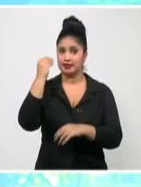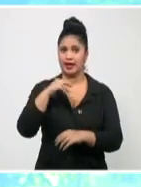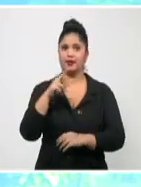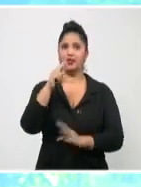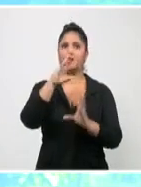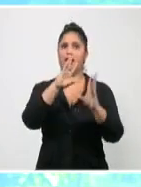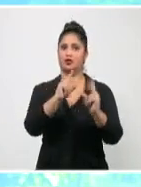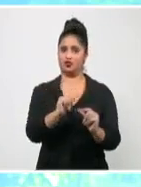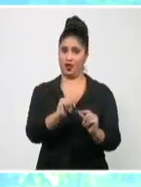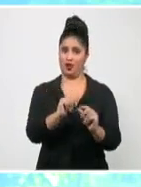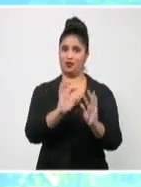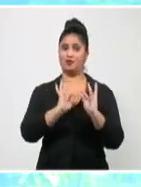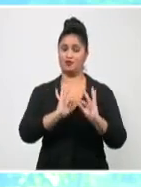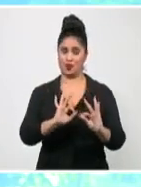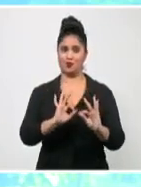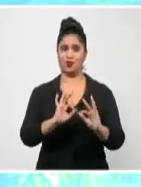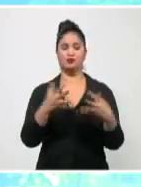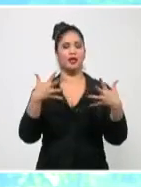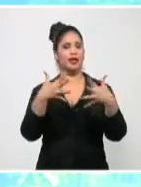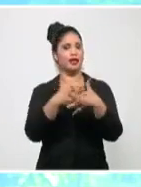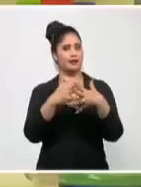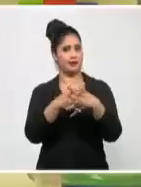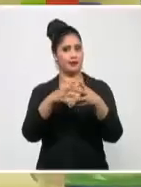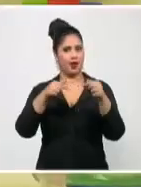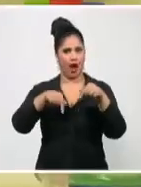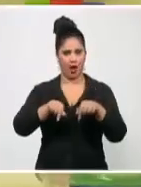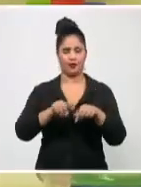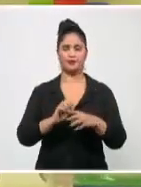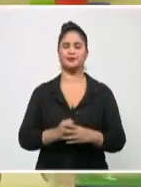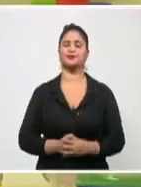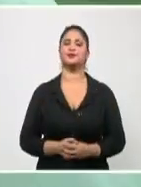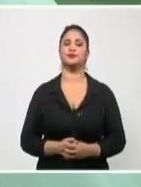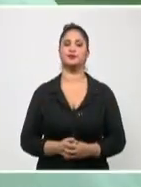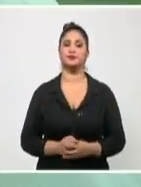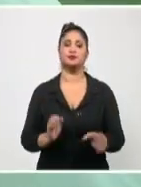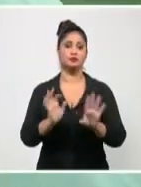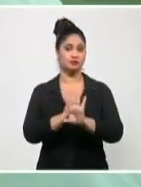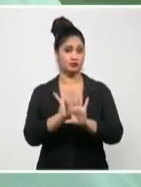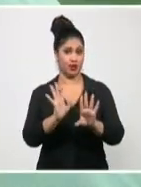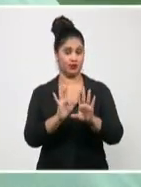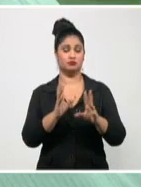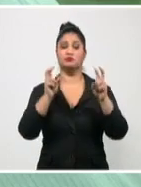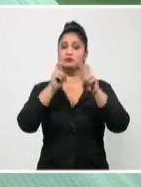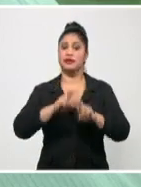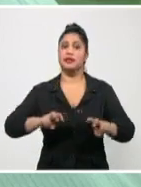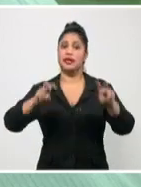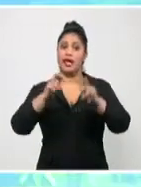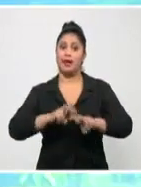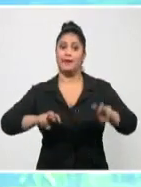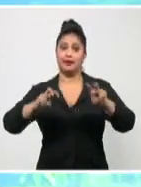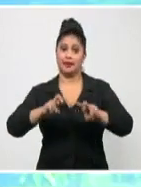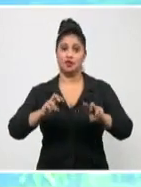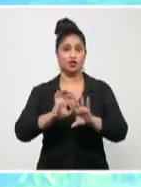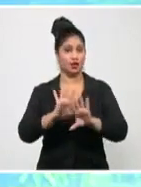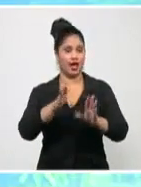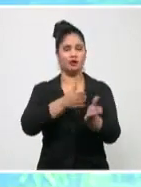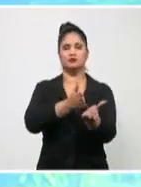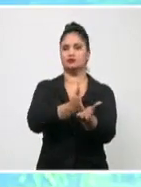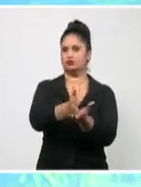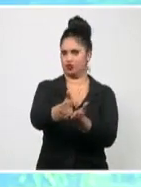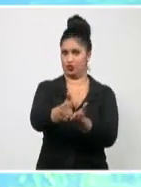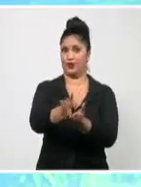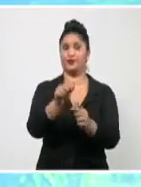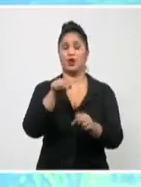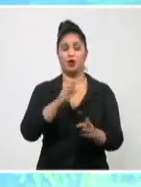que ocurriría en condiciones de práctica médica habitual. Una vez registradas, la investigación continúa. En esta fase